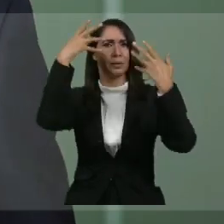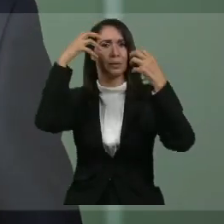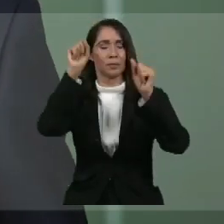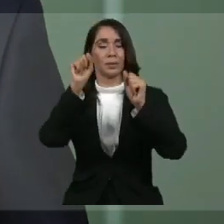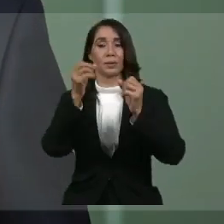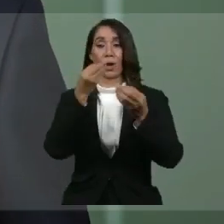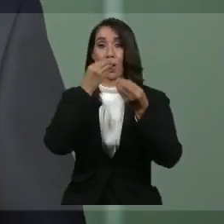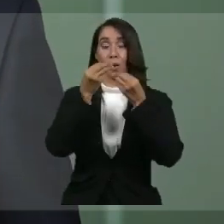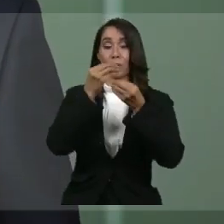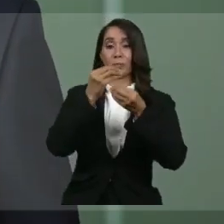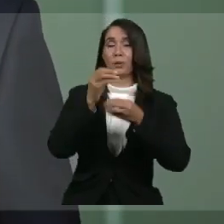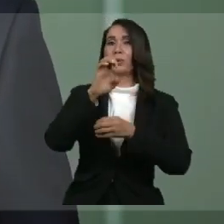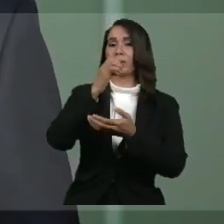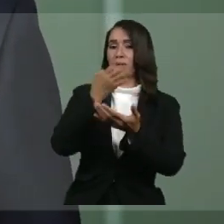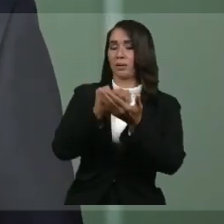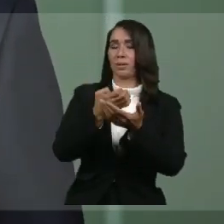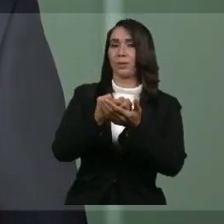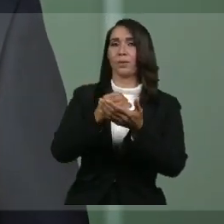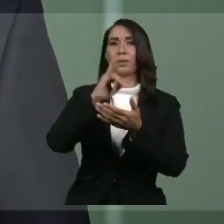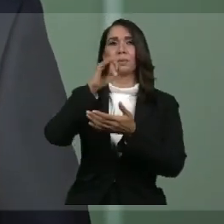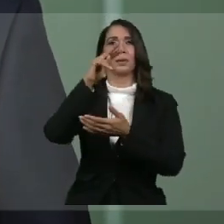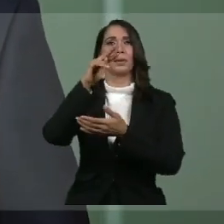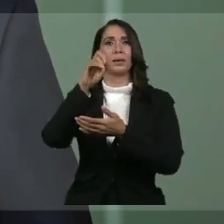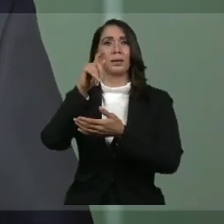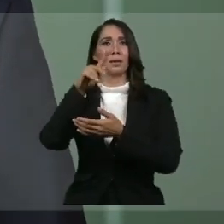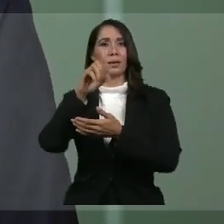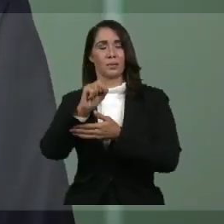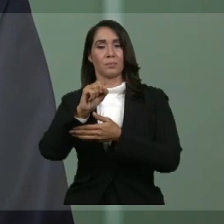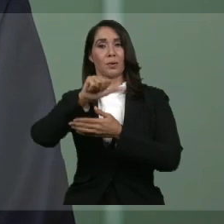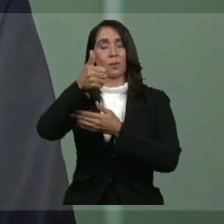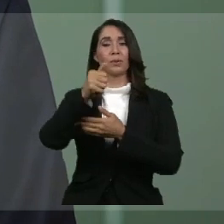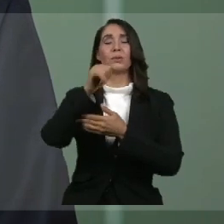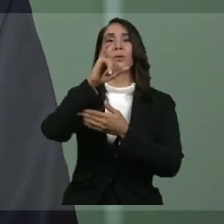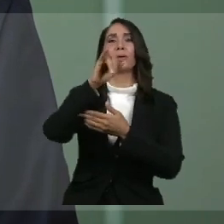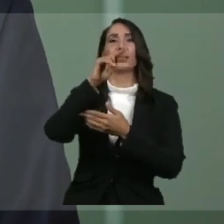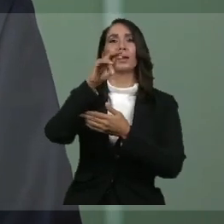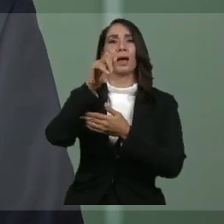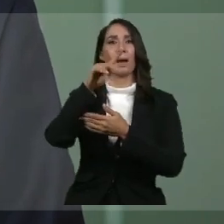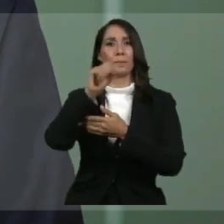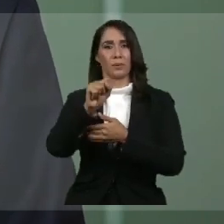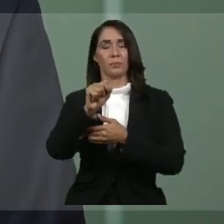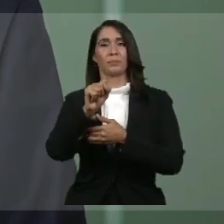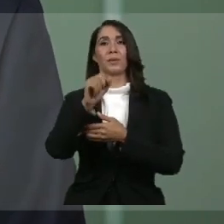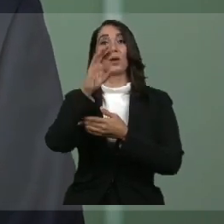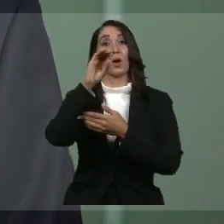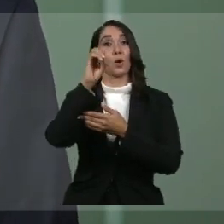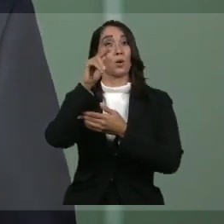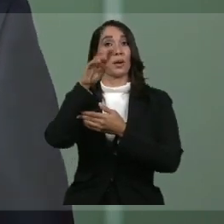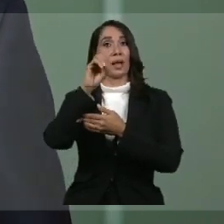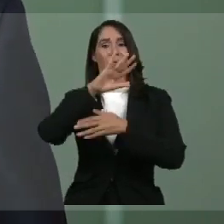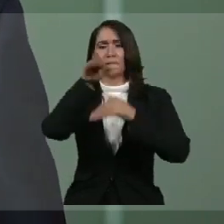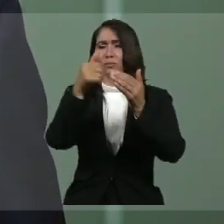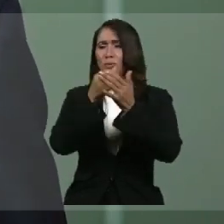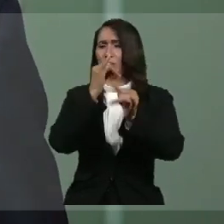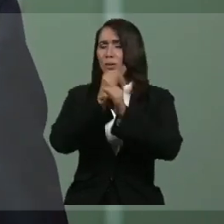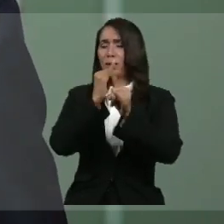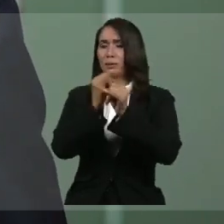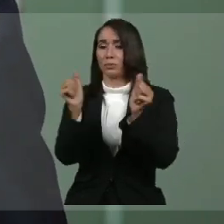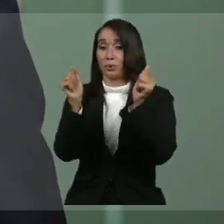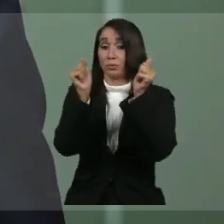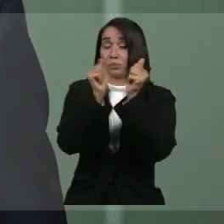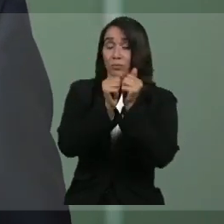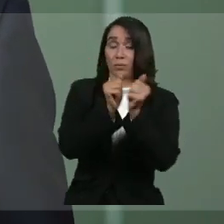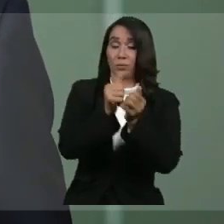comedores económicos, INEF, DGP, INAIPI, CONANI y CONAPI, cubriendo las necesidades de los